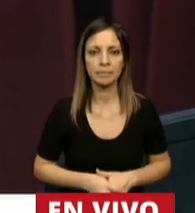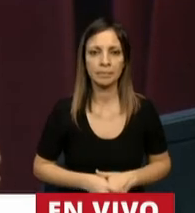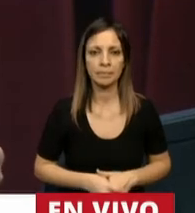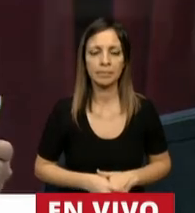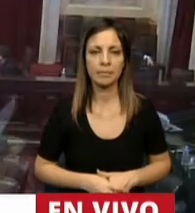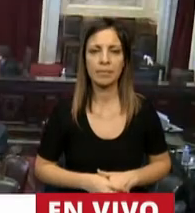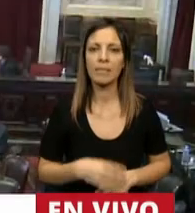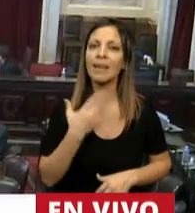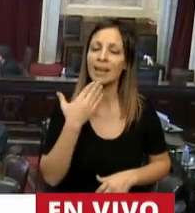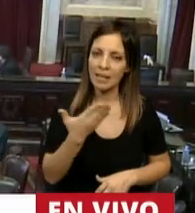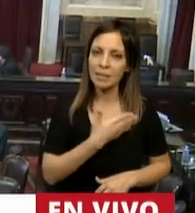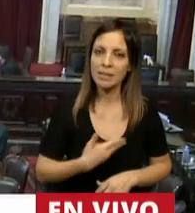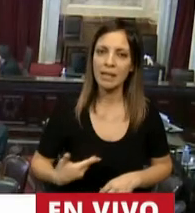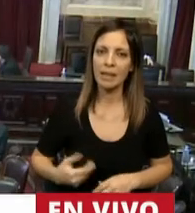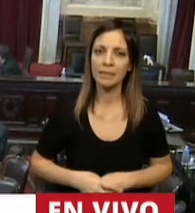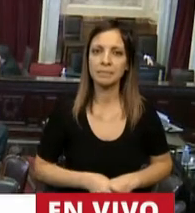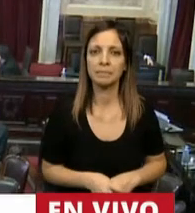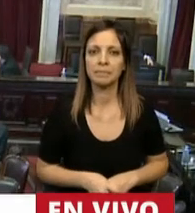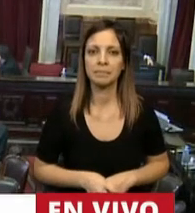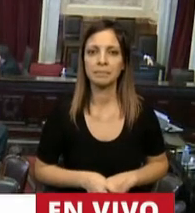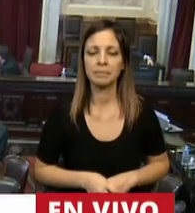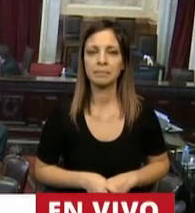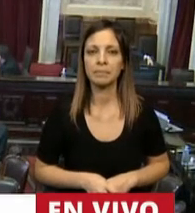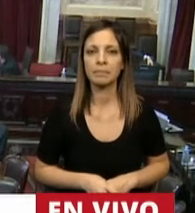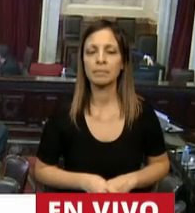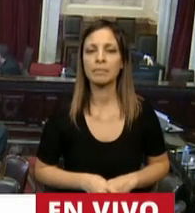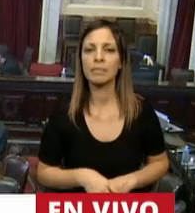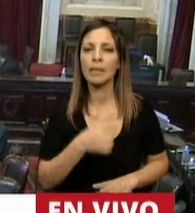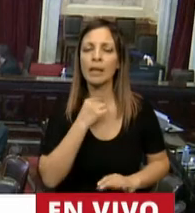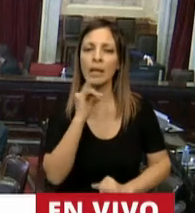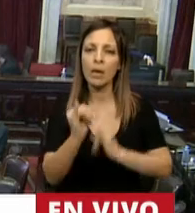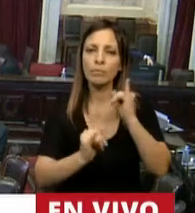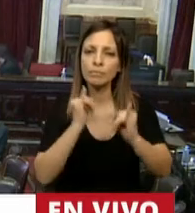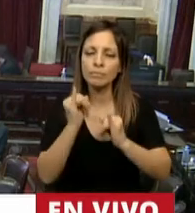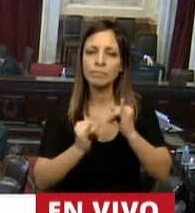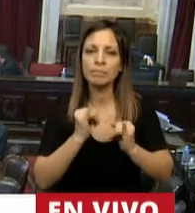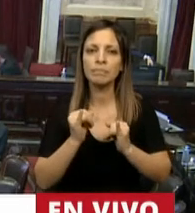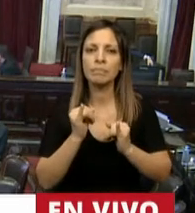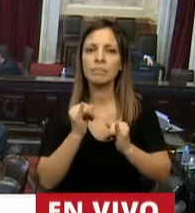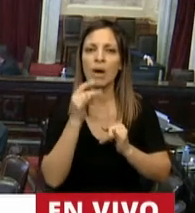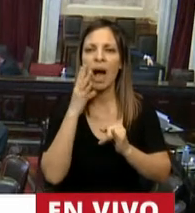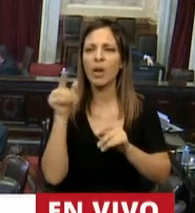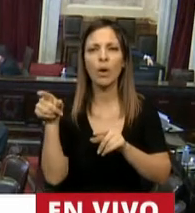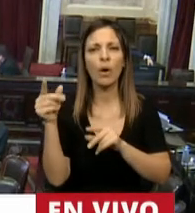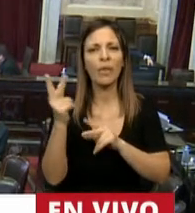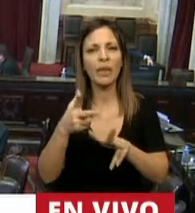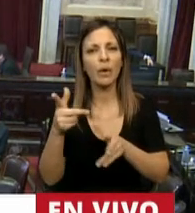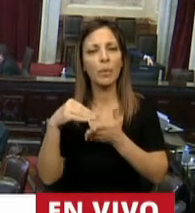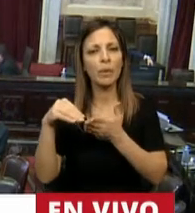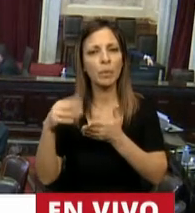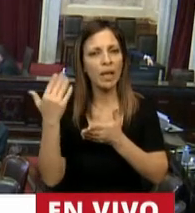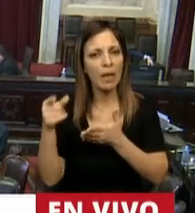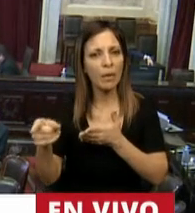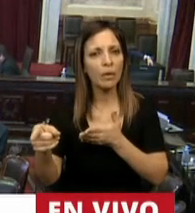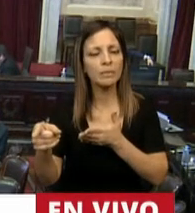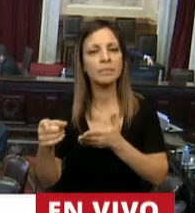Gracias, señor Presidente. Quiero hacer referencia a algo que dijo un diputado preopinante haciendo